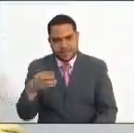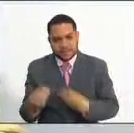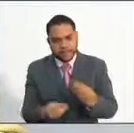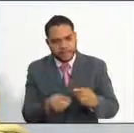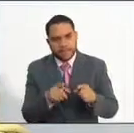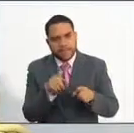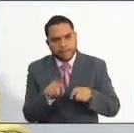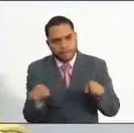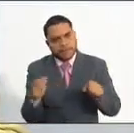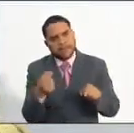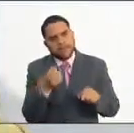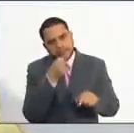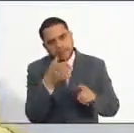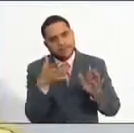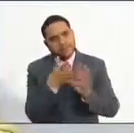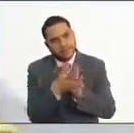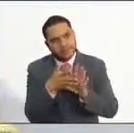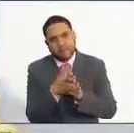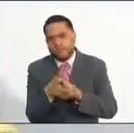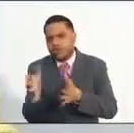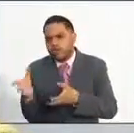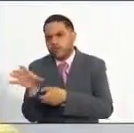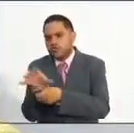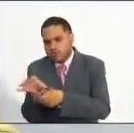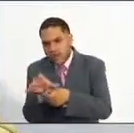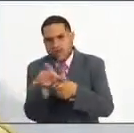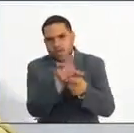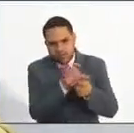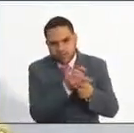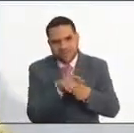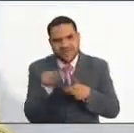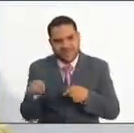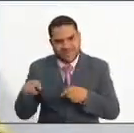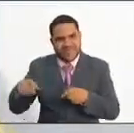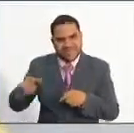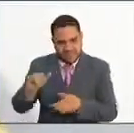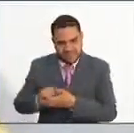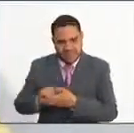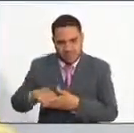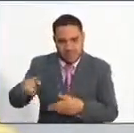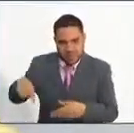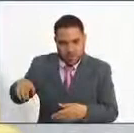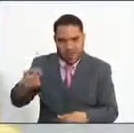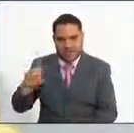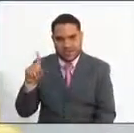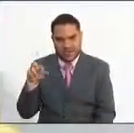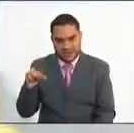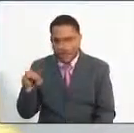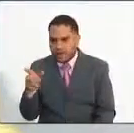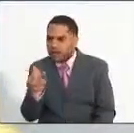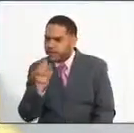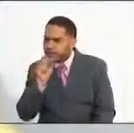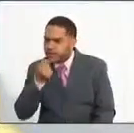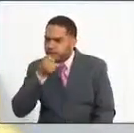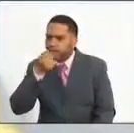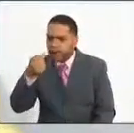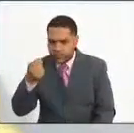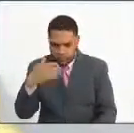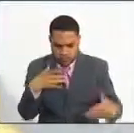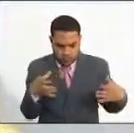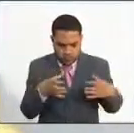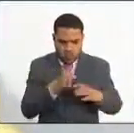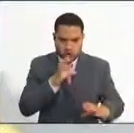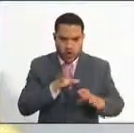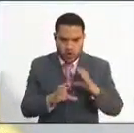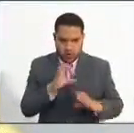que los ciudadanos han dejado en esas distintas territoriales de la institución y que van a ser formuladas por los periodistas que conforman el equipo de